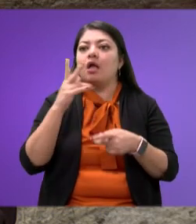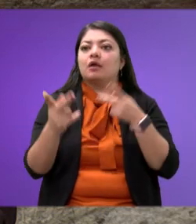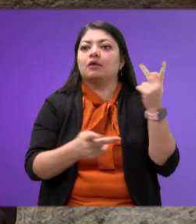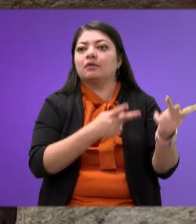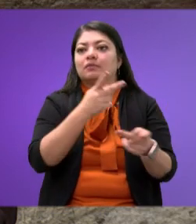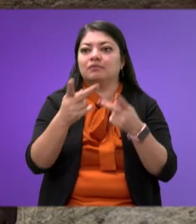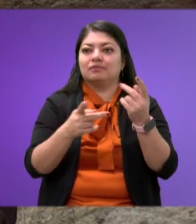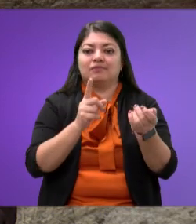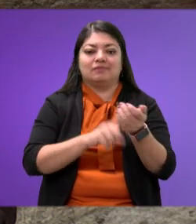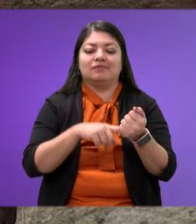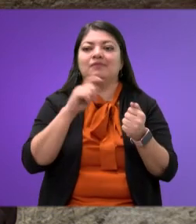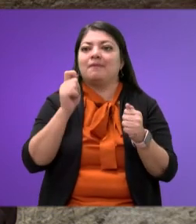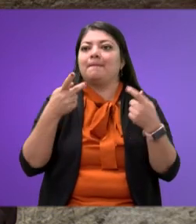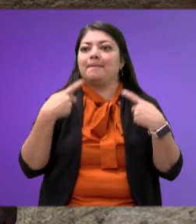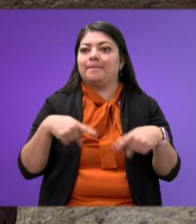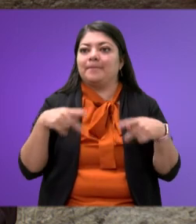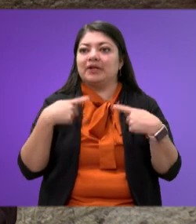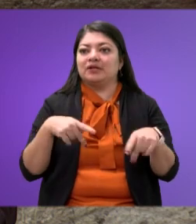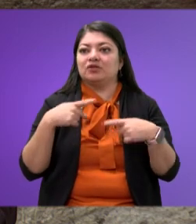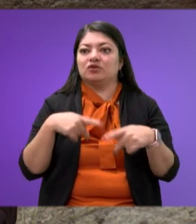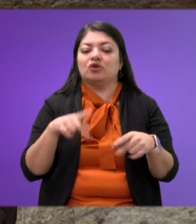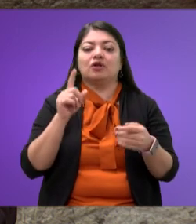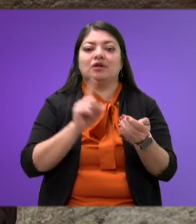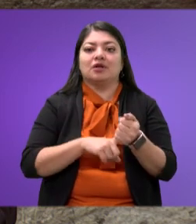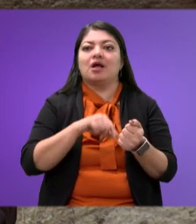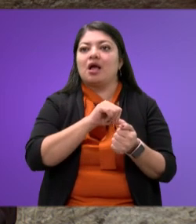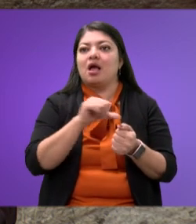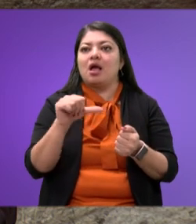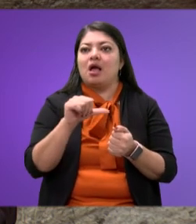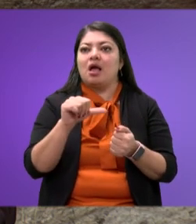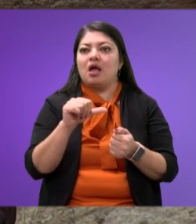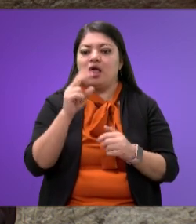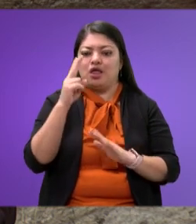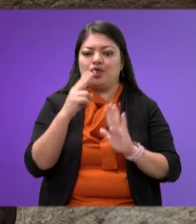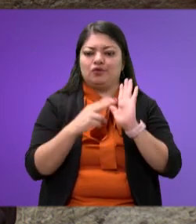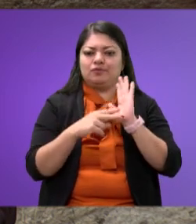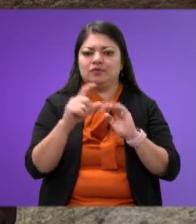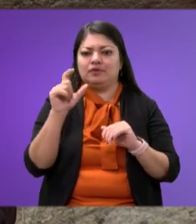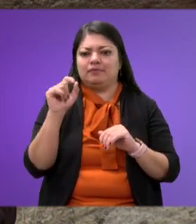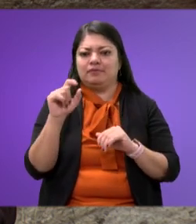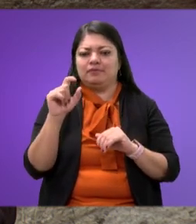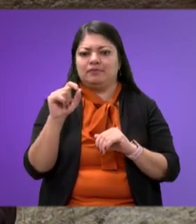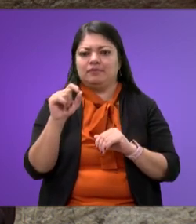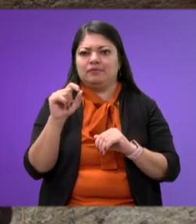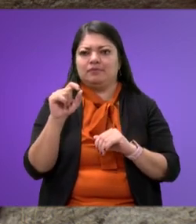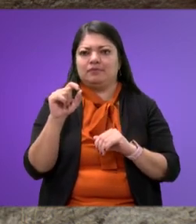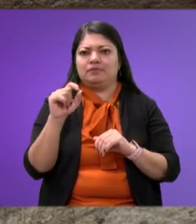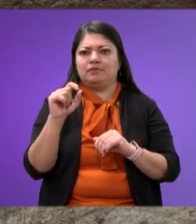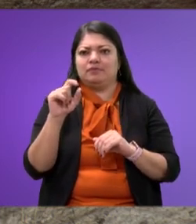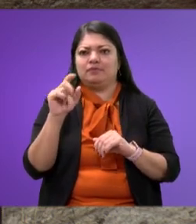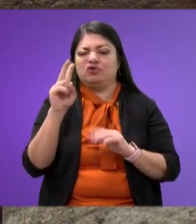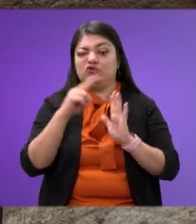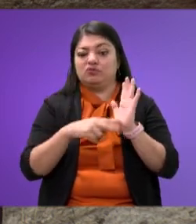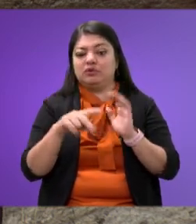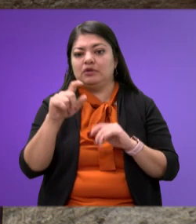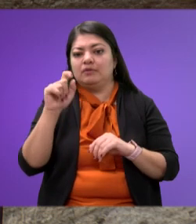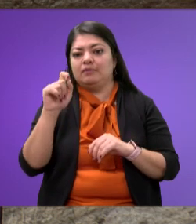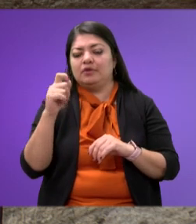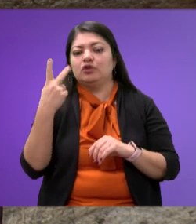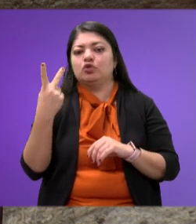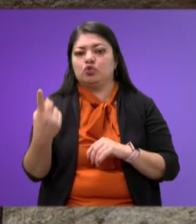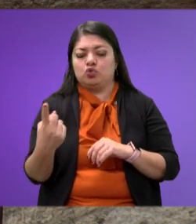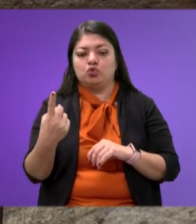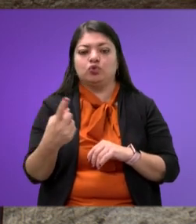de Población Priva de la Libertad en POL 2021 y señala lo siguiente. El